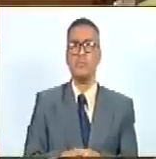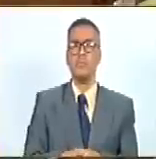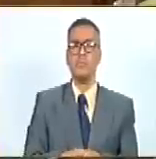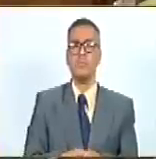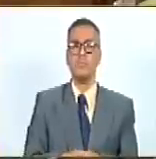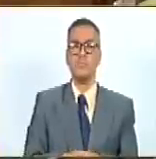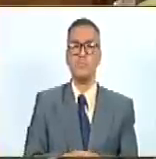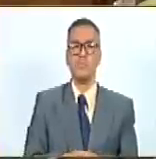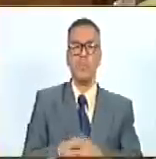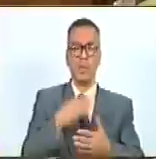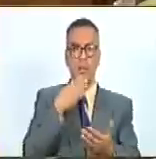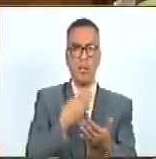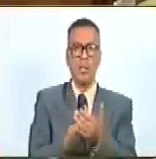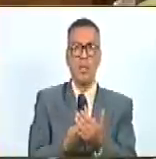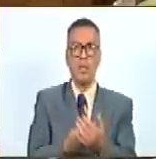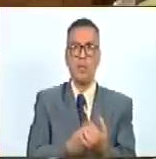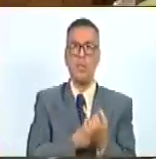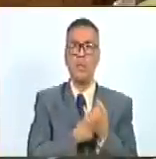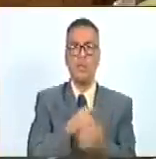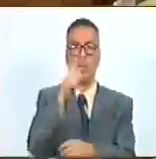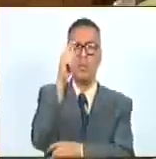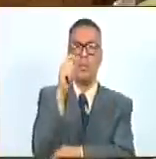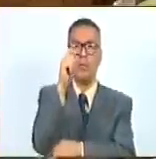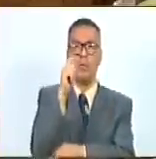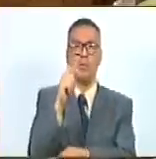muchísimas gracias querido diputado